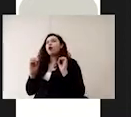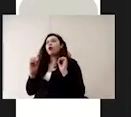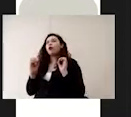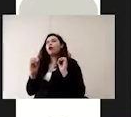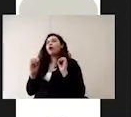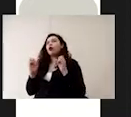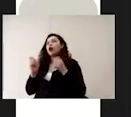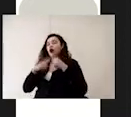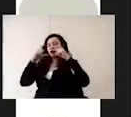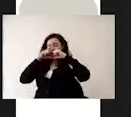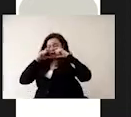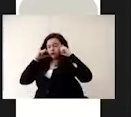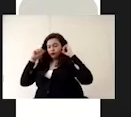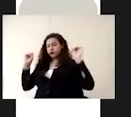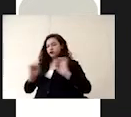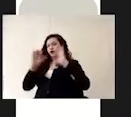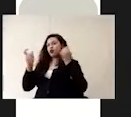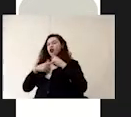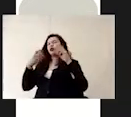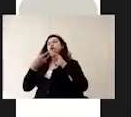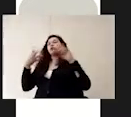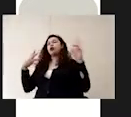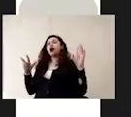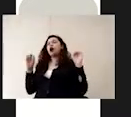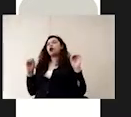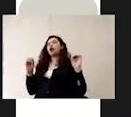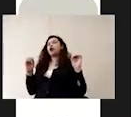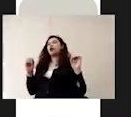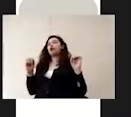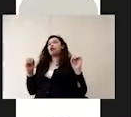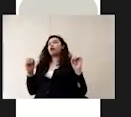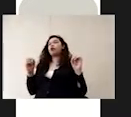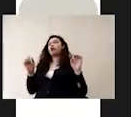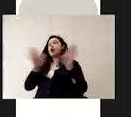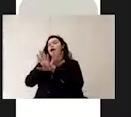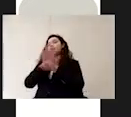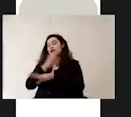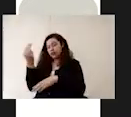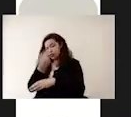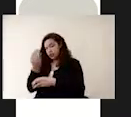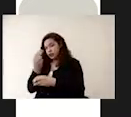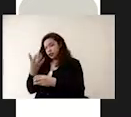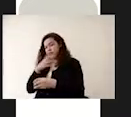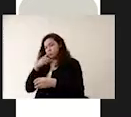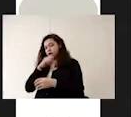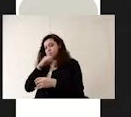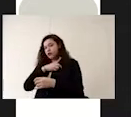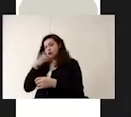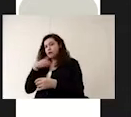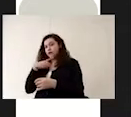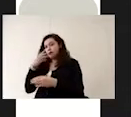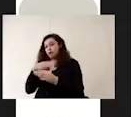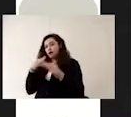cubrebocas que por algún motivo se rompa o requiera cambiarse se va a desechar todo este material